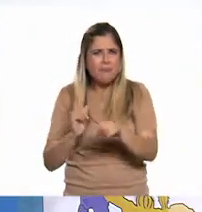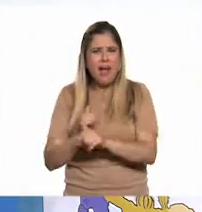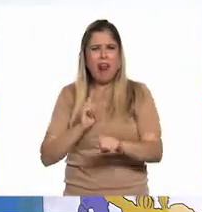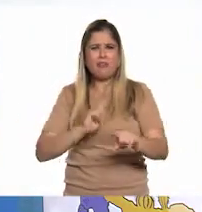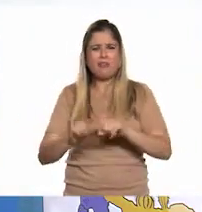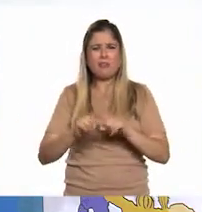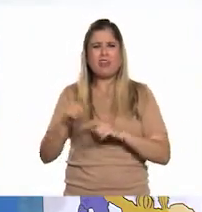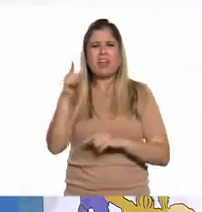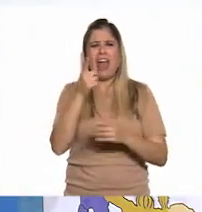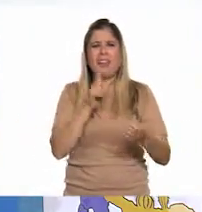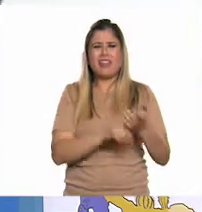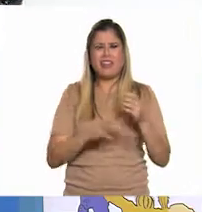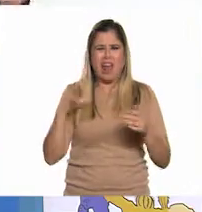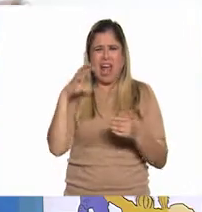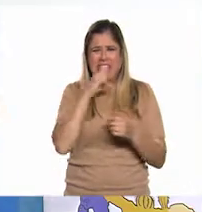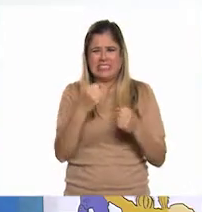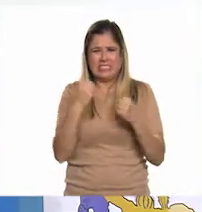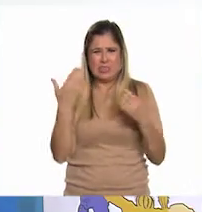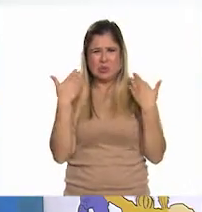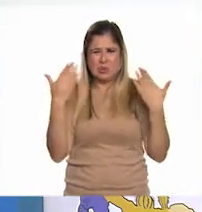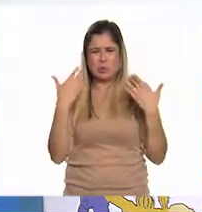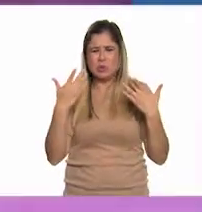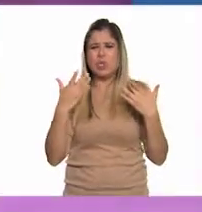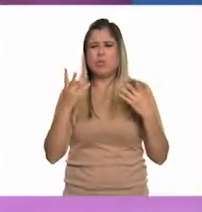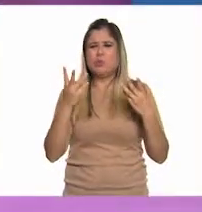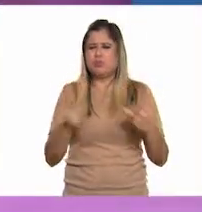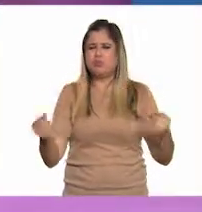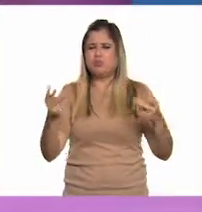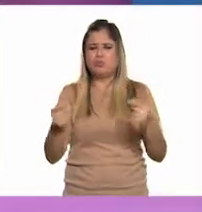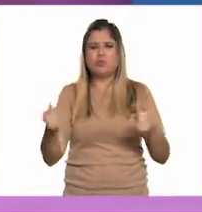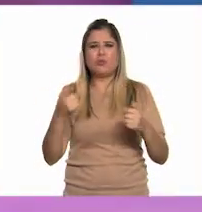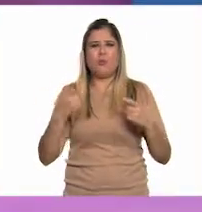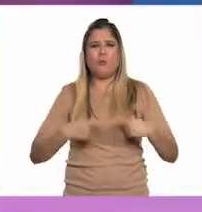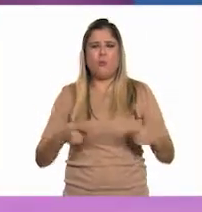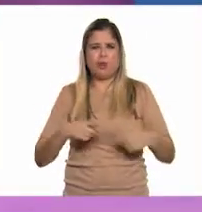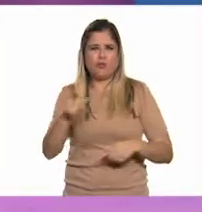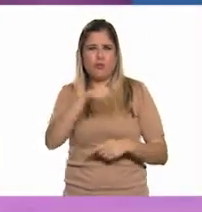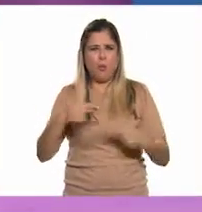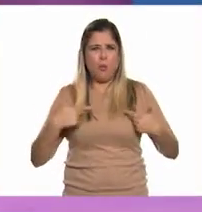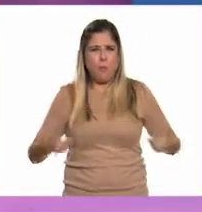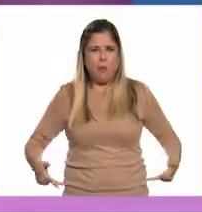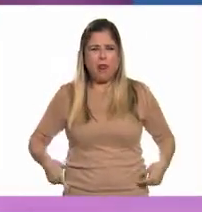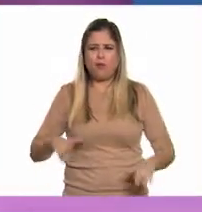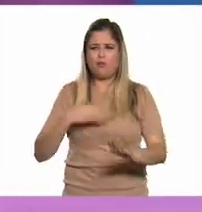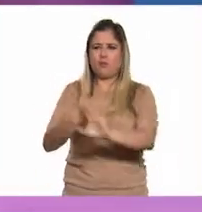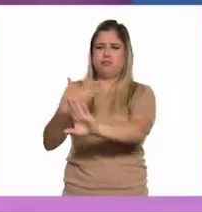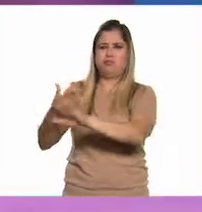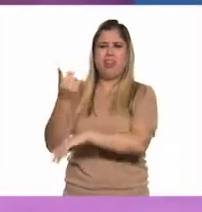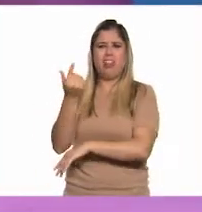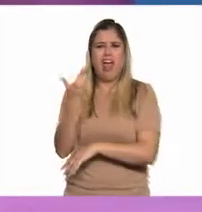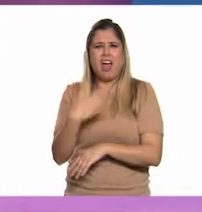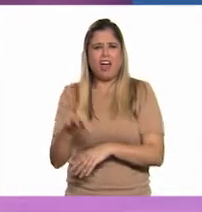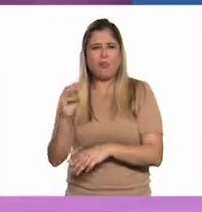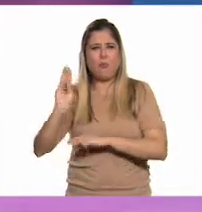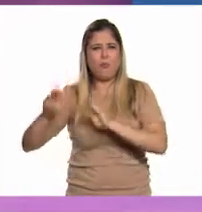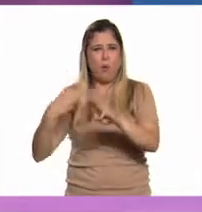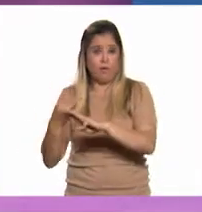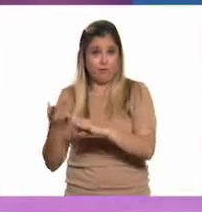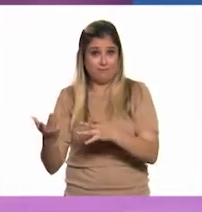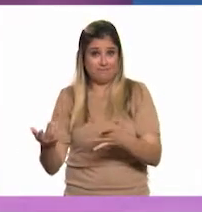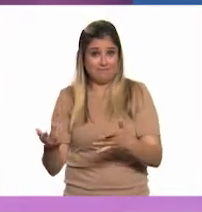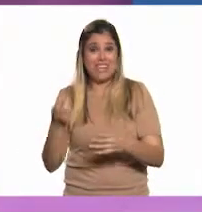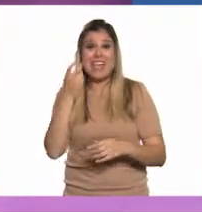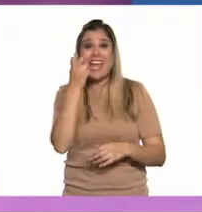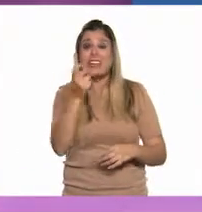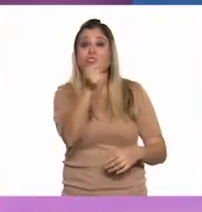todo esto provocado por el ser humano. Claro. Yo también me imagino que al elegir un tema también